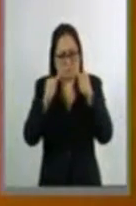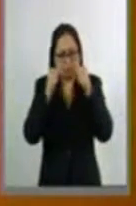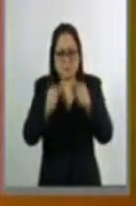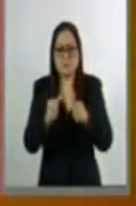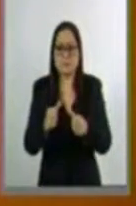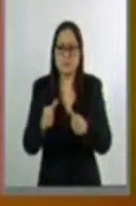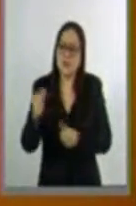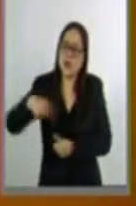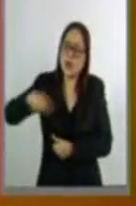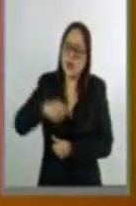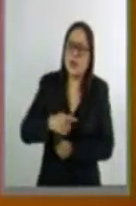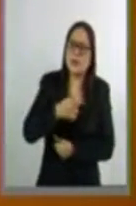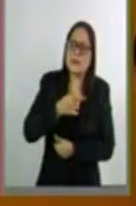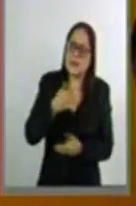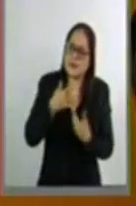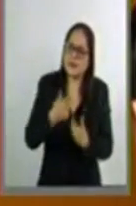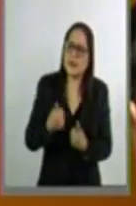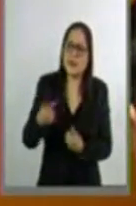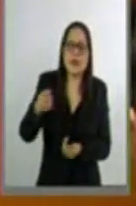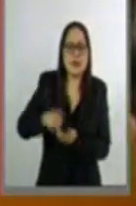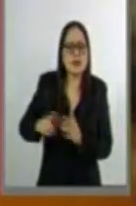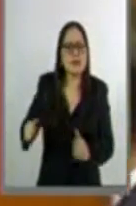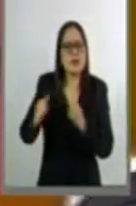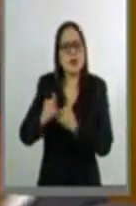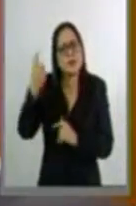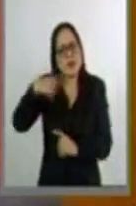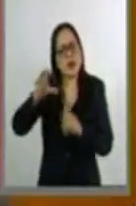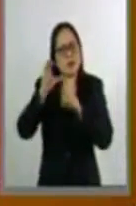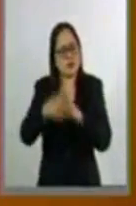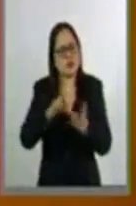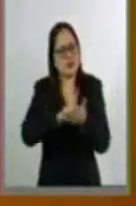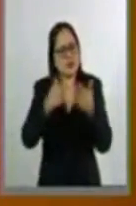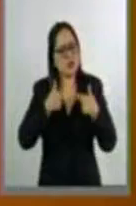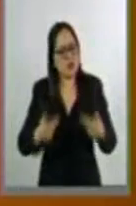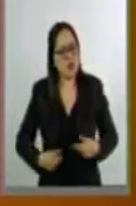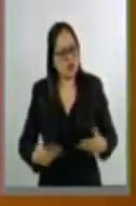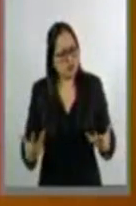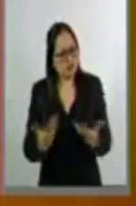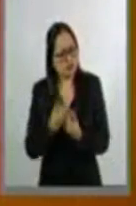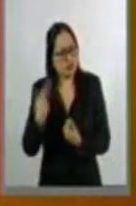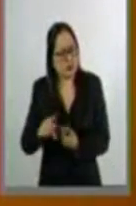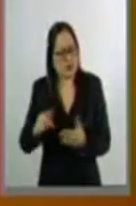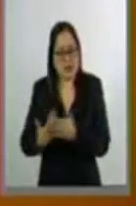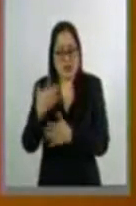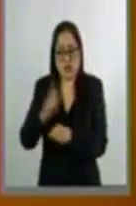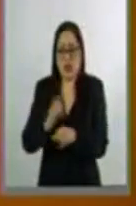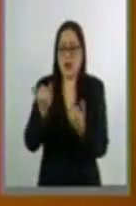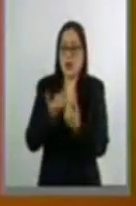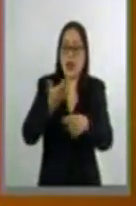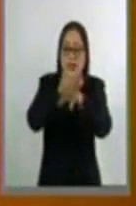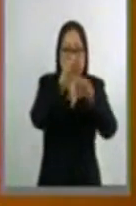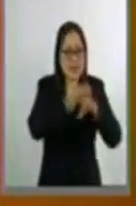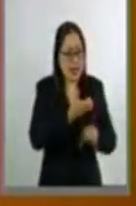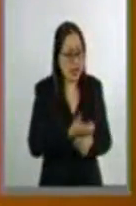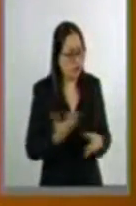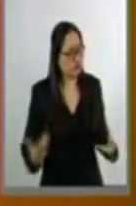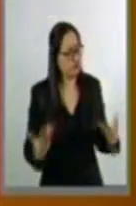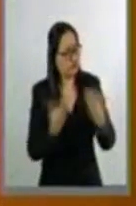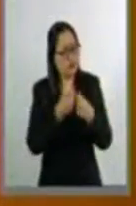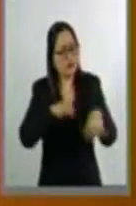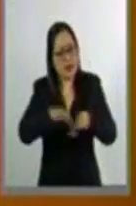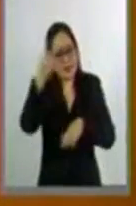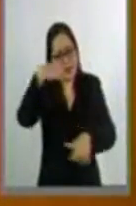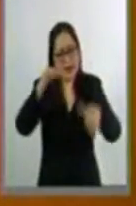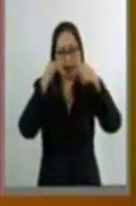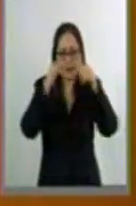sensibilidad institucional con las comisiones de derechos humanos, tanto del orden nacional como del orden de